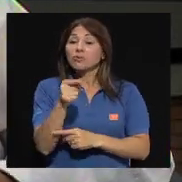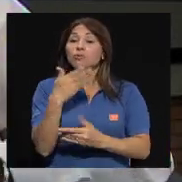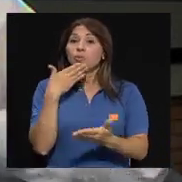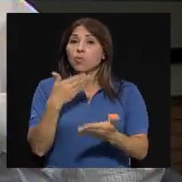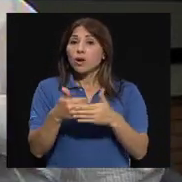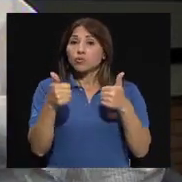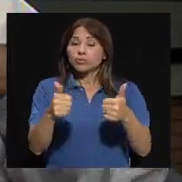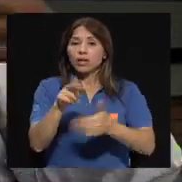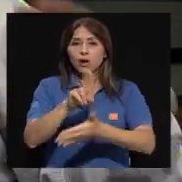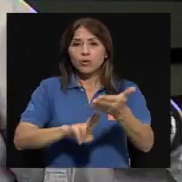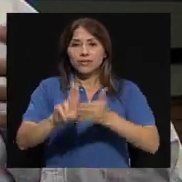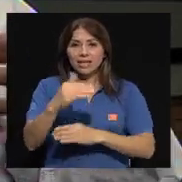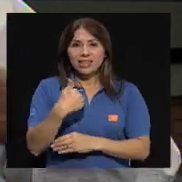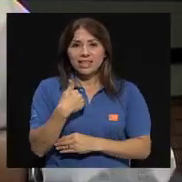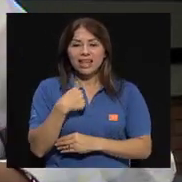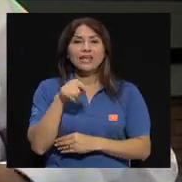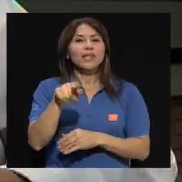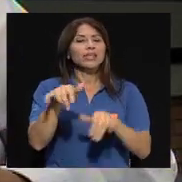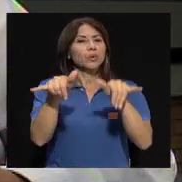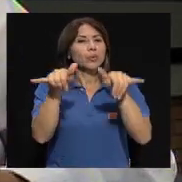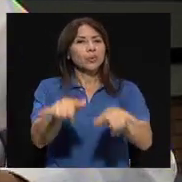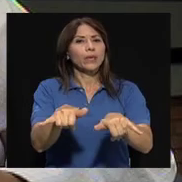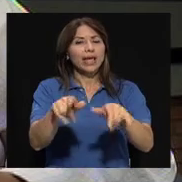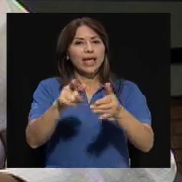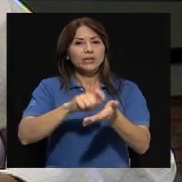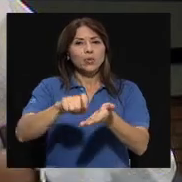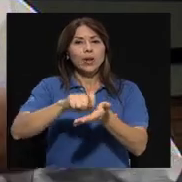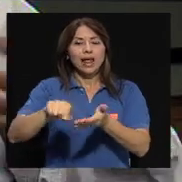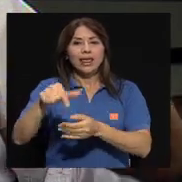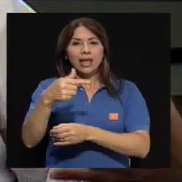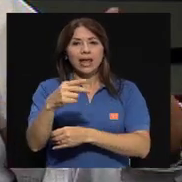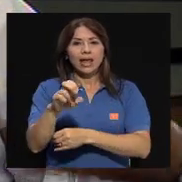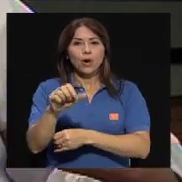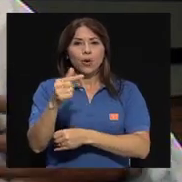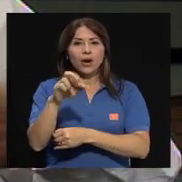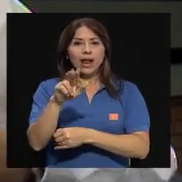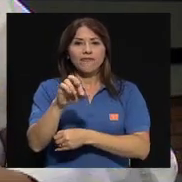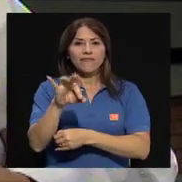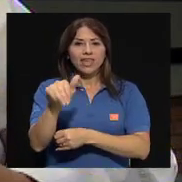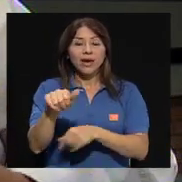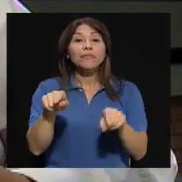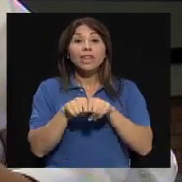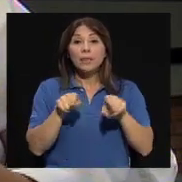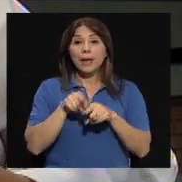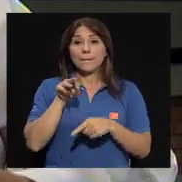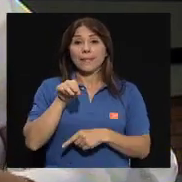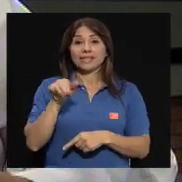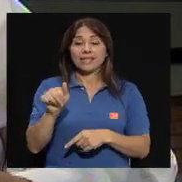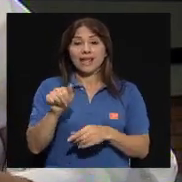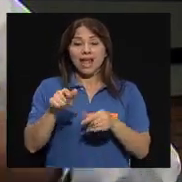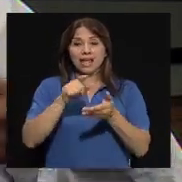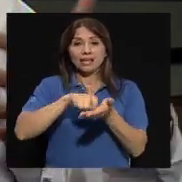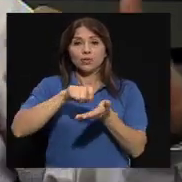universidad. Tengo entendido que está ubicado en la Escuela de Geografía, igual que la maestría en la Escuela de Geología